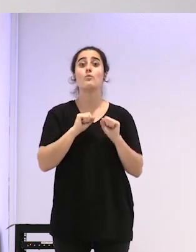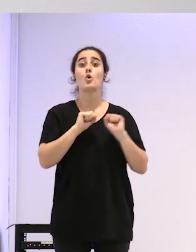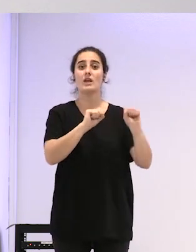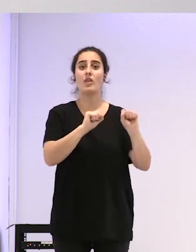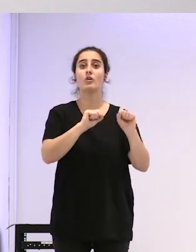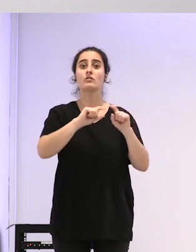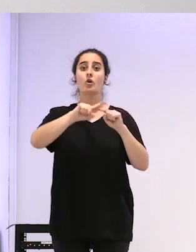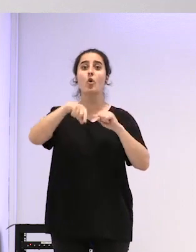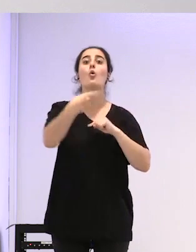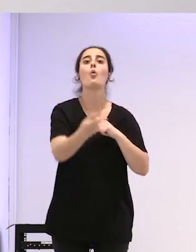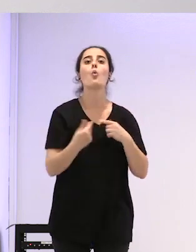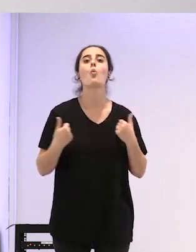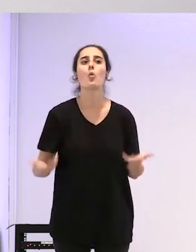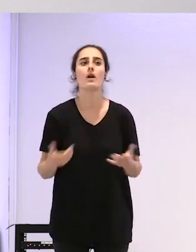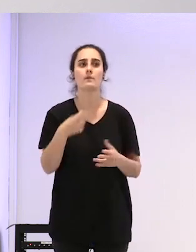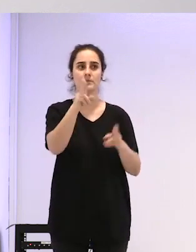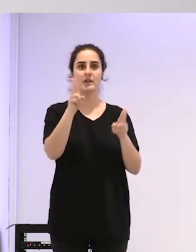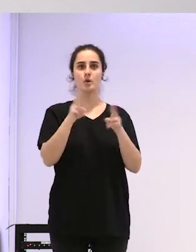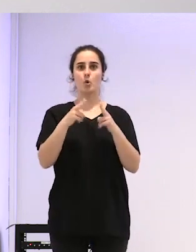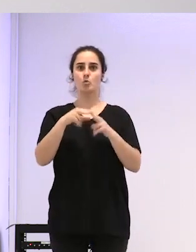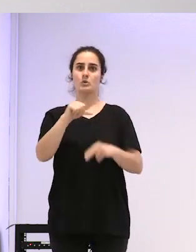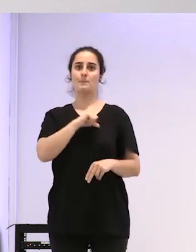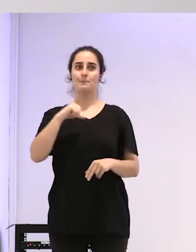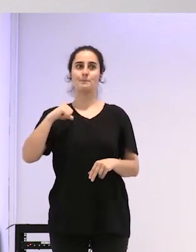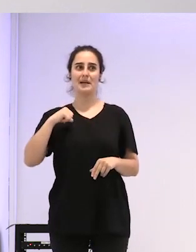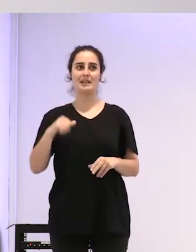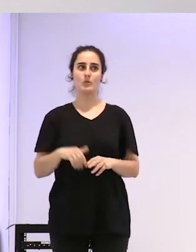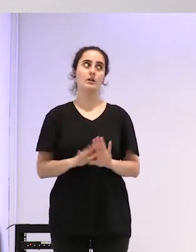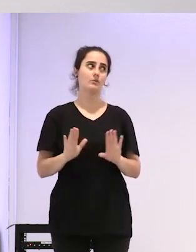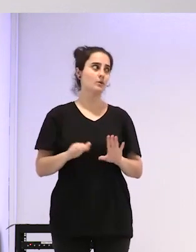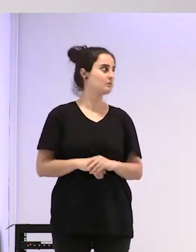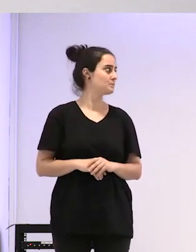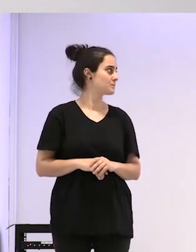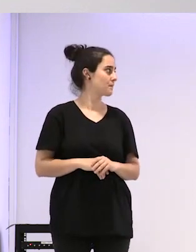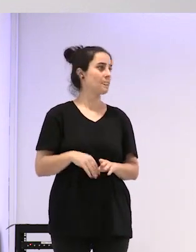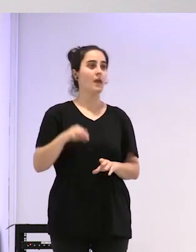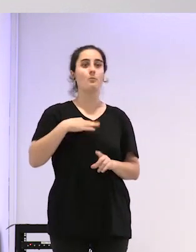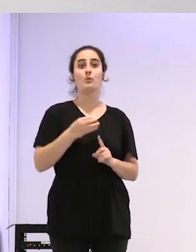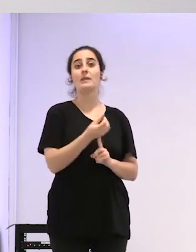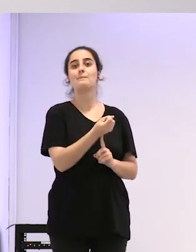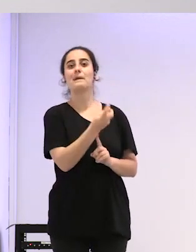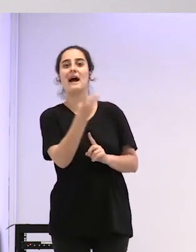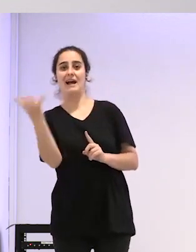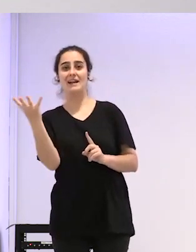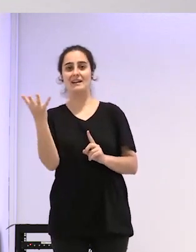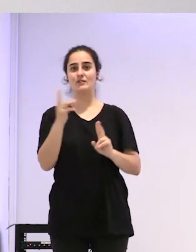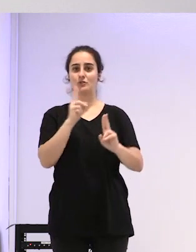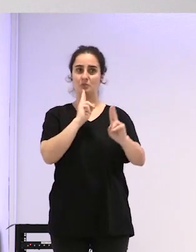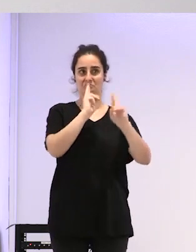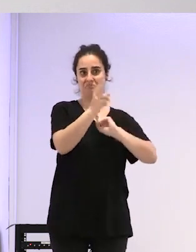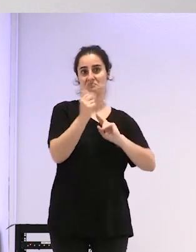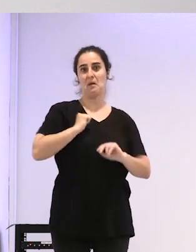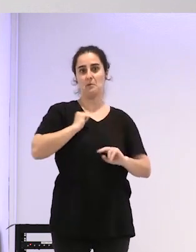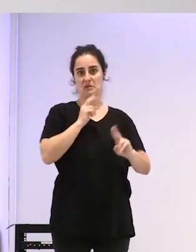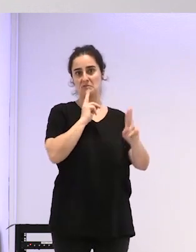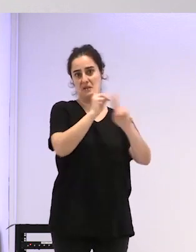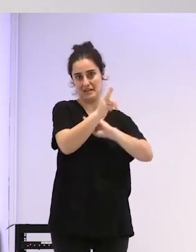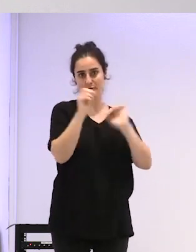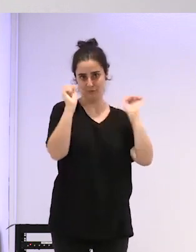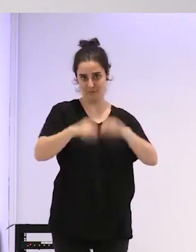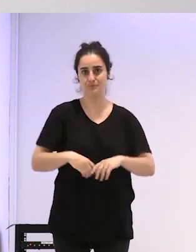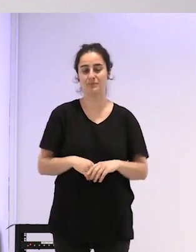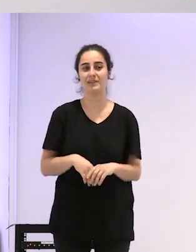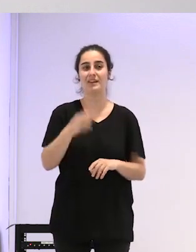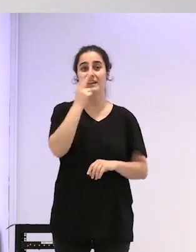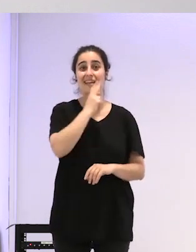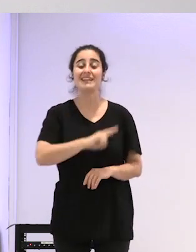el bloquear esto es una consulta particular como puede ser útil para otras personas no contesto a ver un niño trans